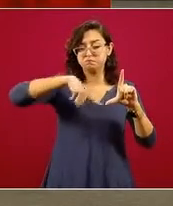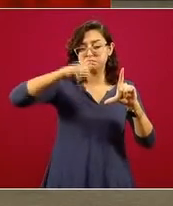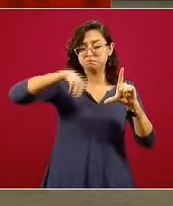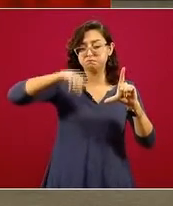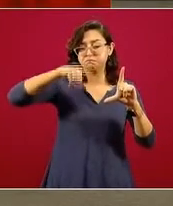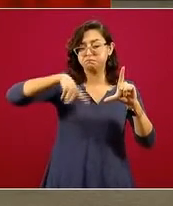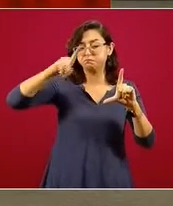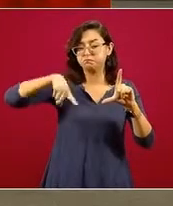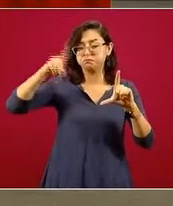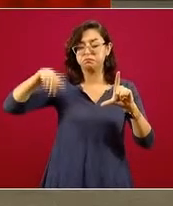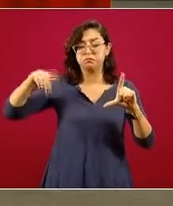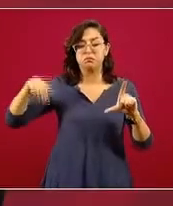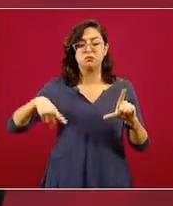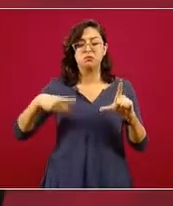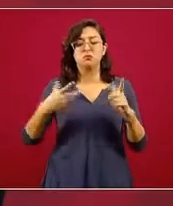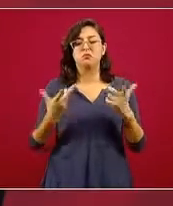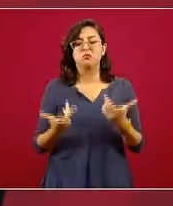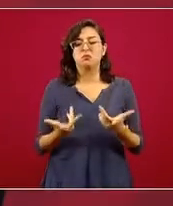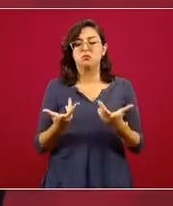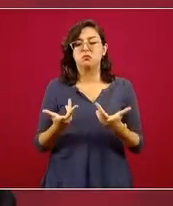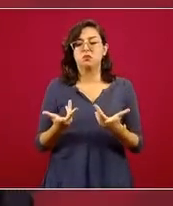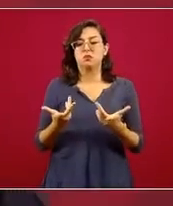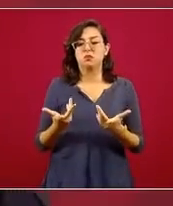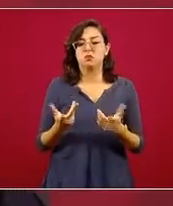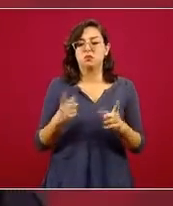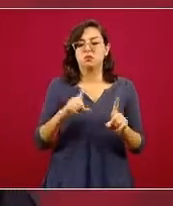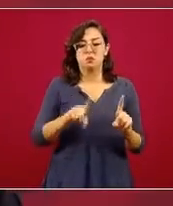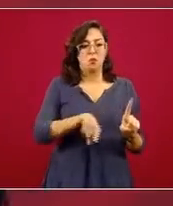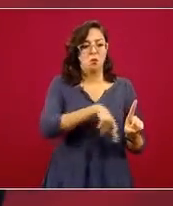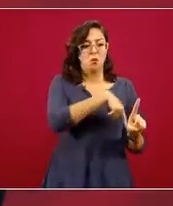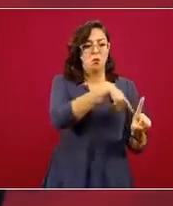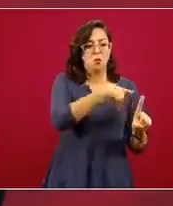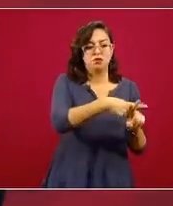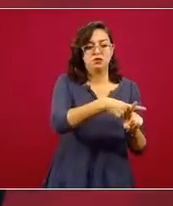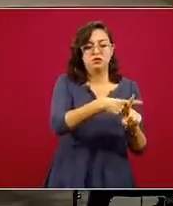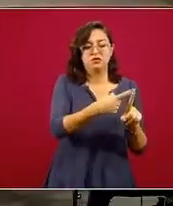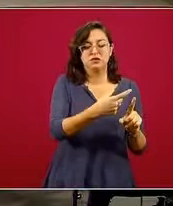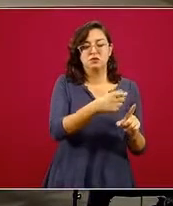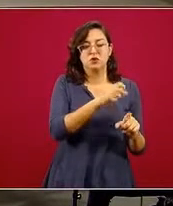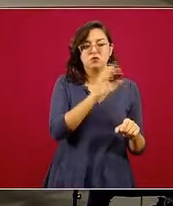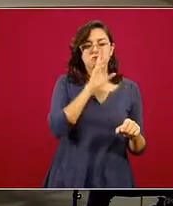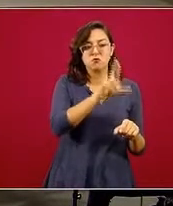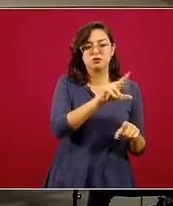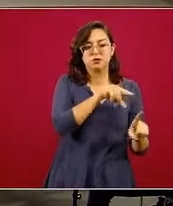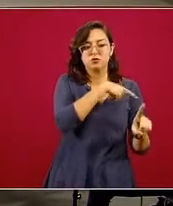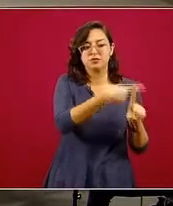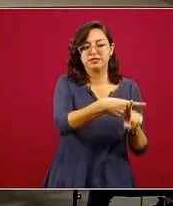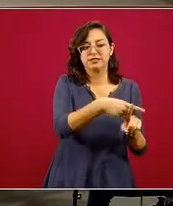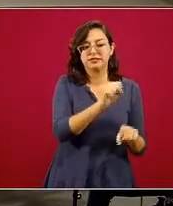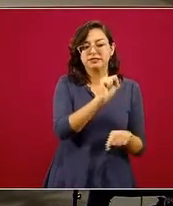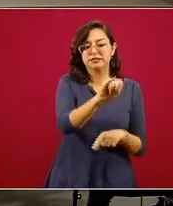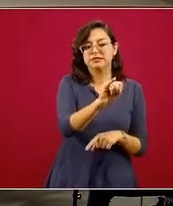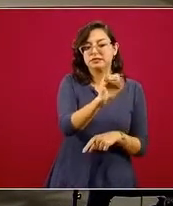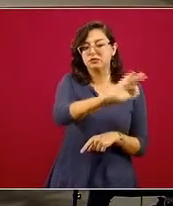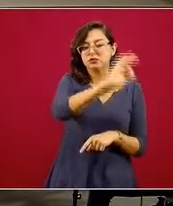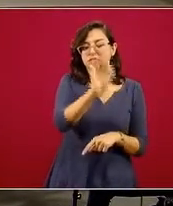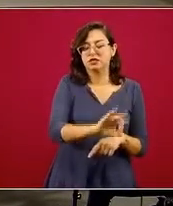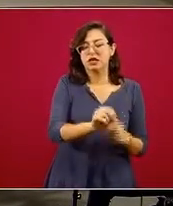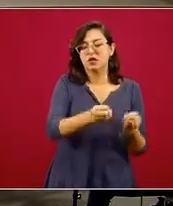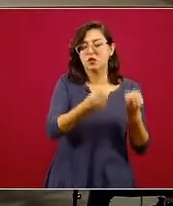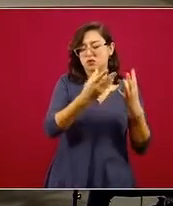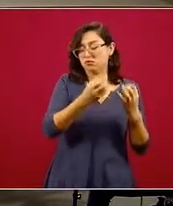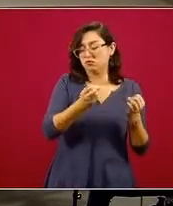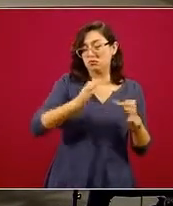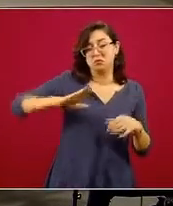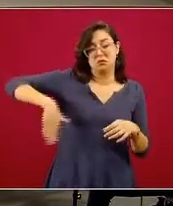este visualizador de datos es el porcentaje de positividad, justo el que acaba de presentar el doctor Alomía y que nosotros presentamos todas las